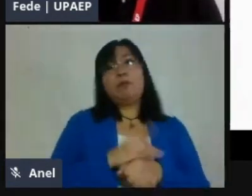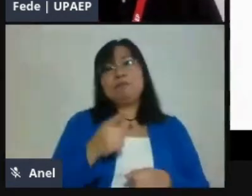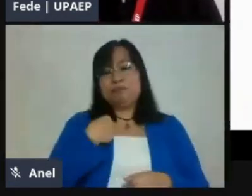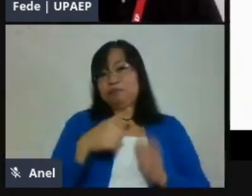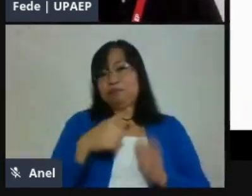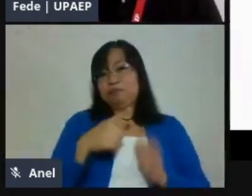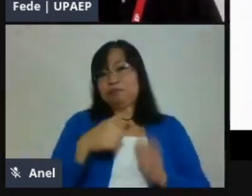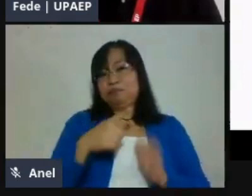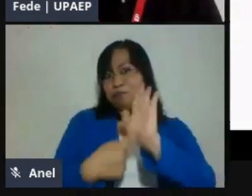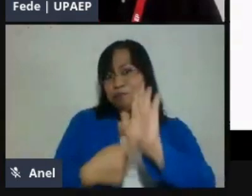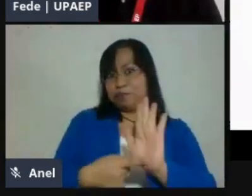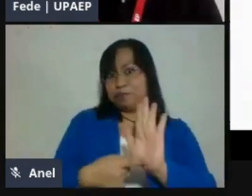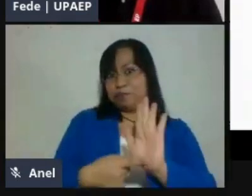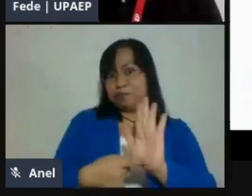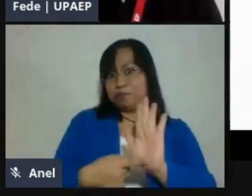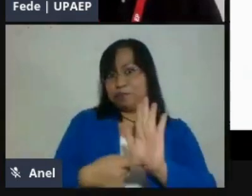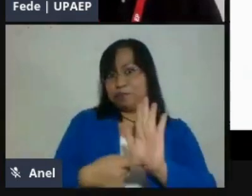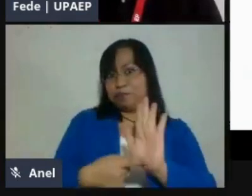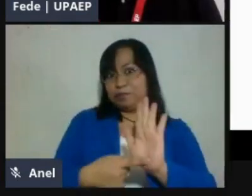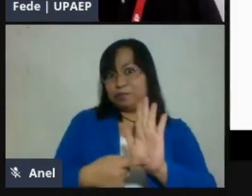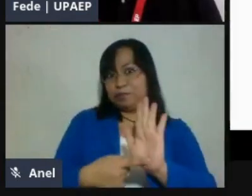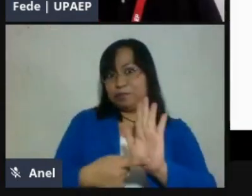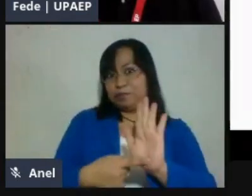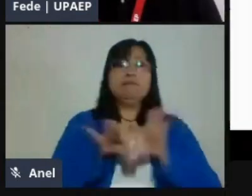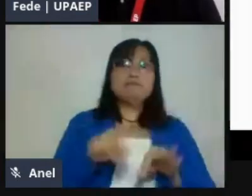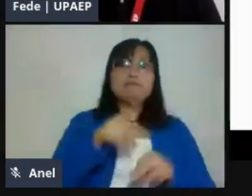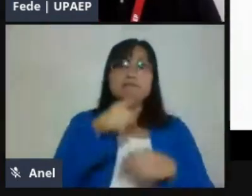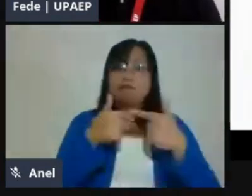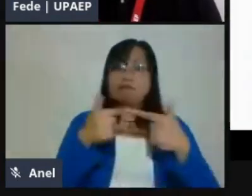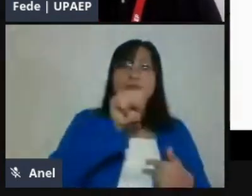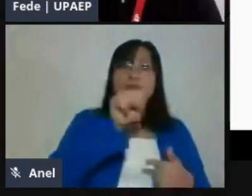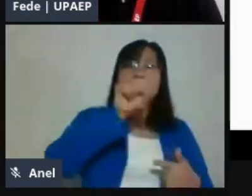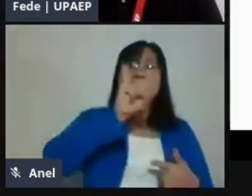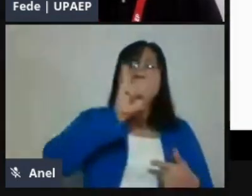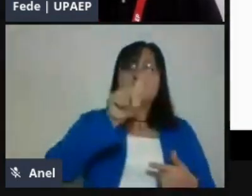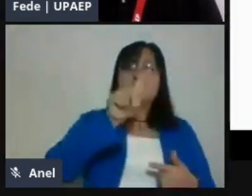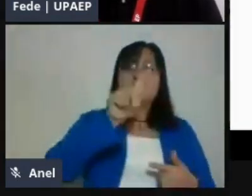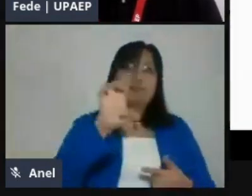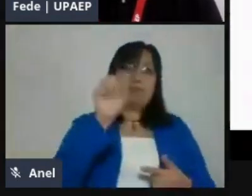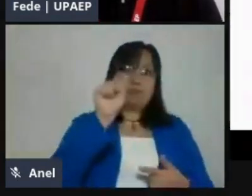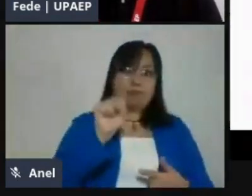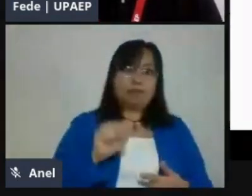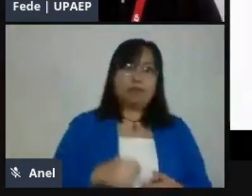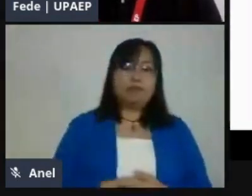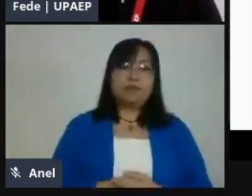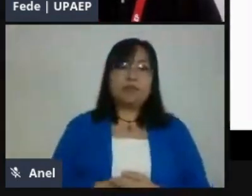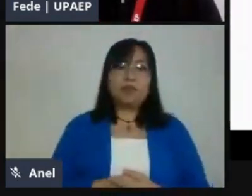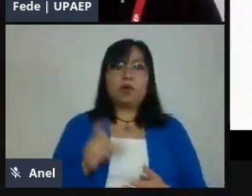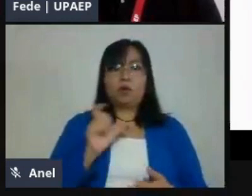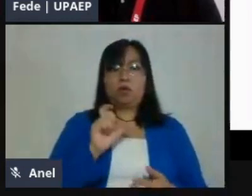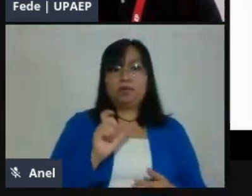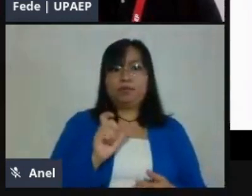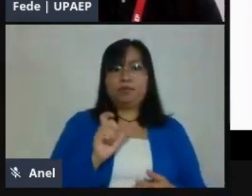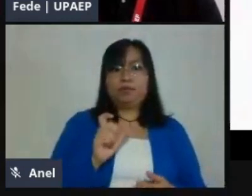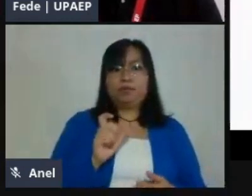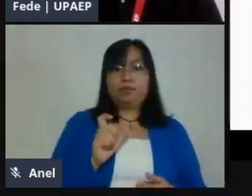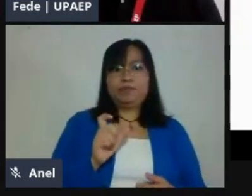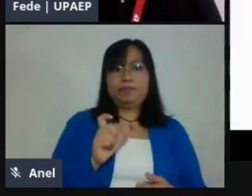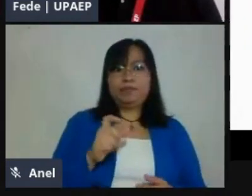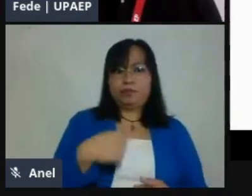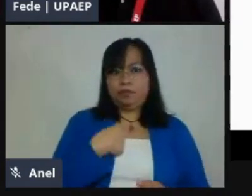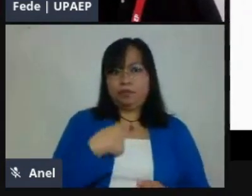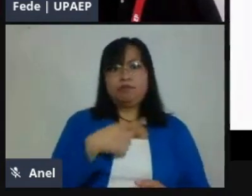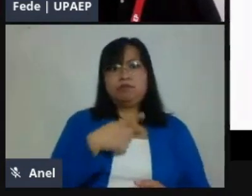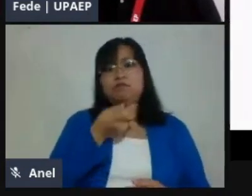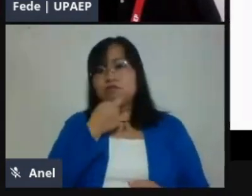los más pequeños que estamos hablando de preescolar o de los alumnos de a lo mejor primero, segundo, tercero de primaria, esto nos va a